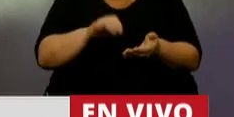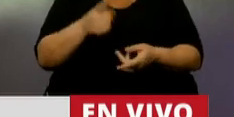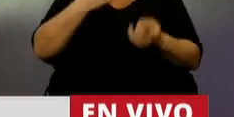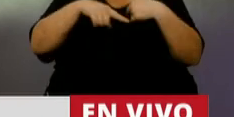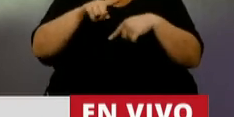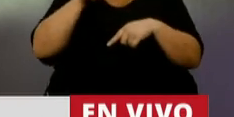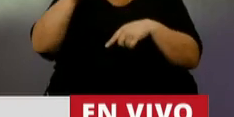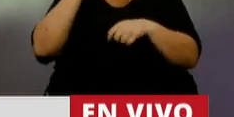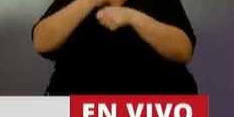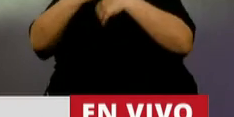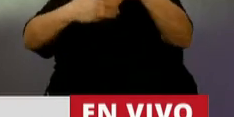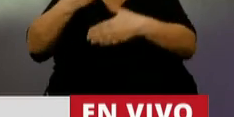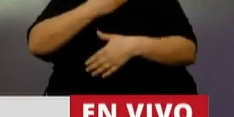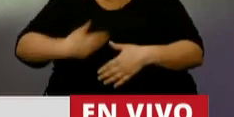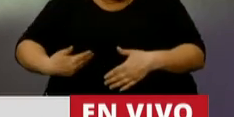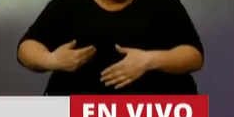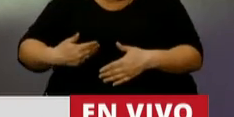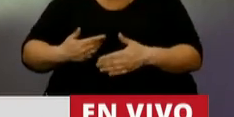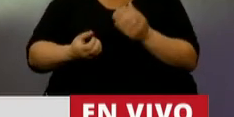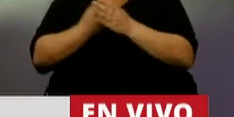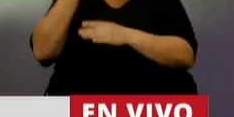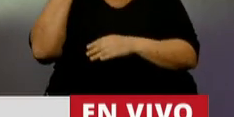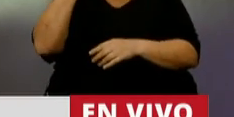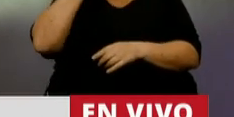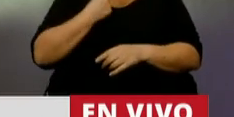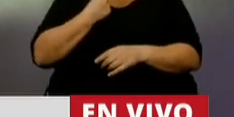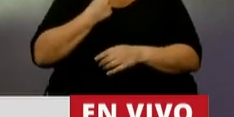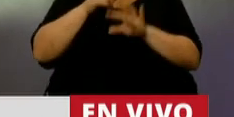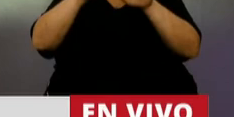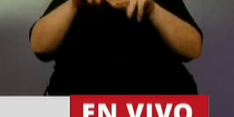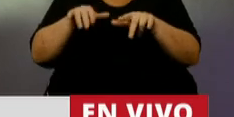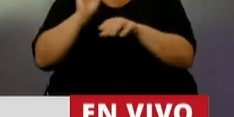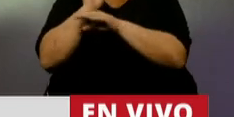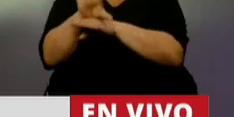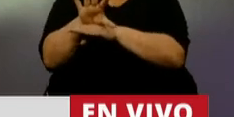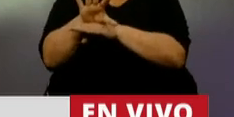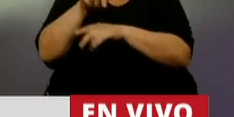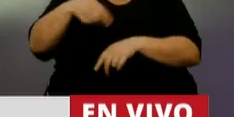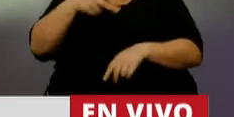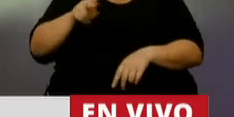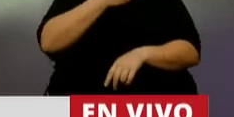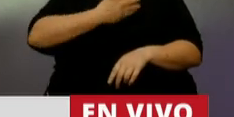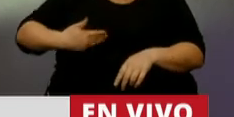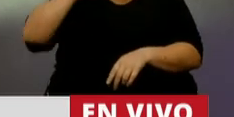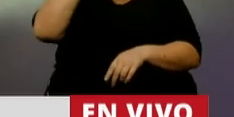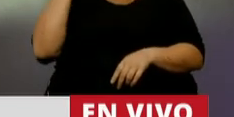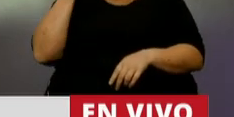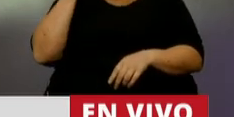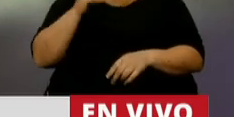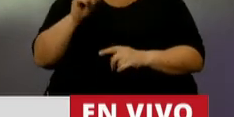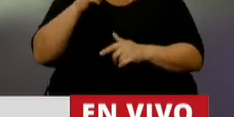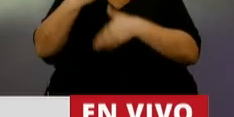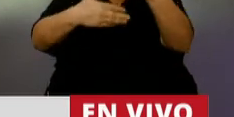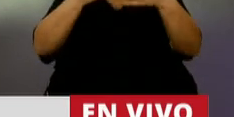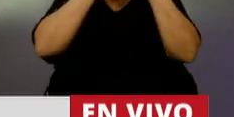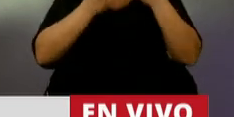sino que la hoja de ruta del gobierno fue escrita hace dos días en una carta que emitió la actual vicepresidenta. No va a haber